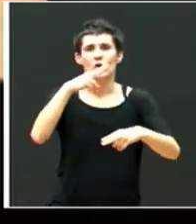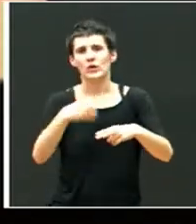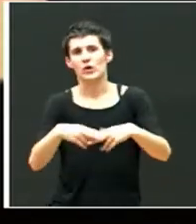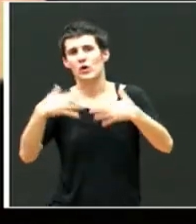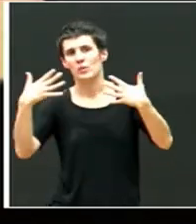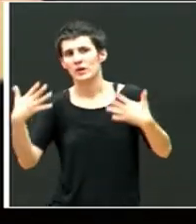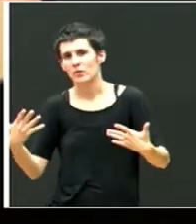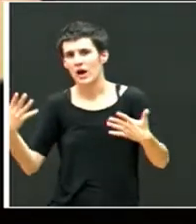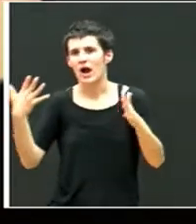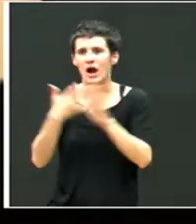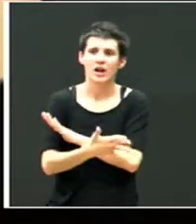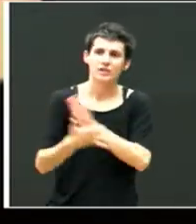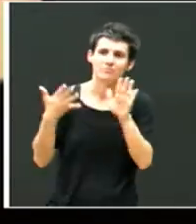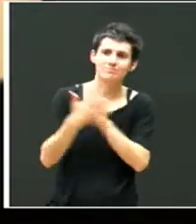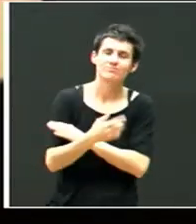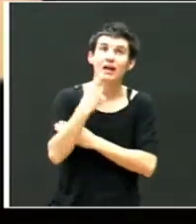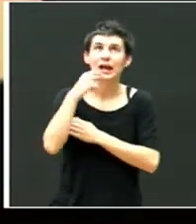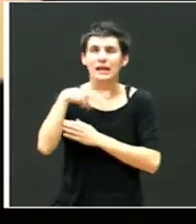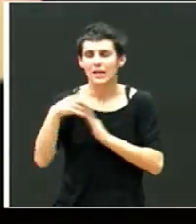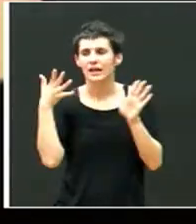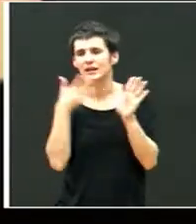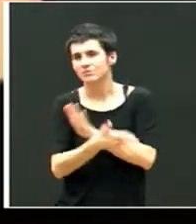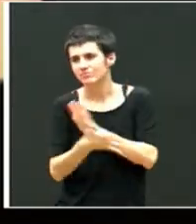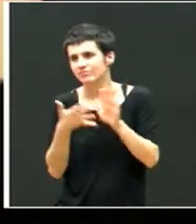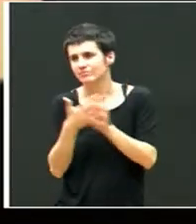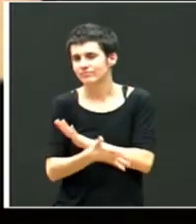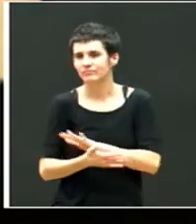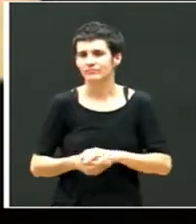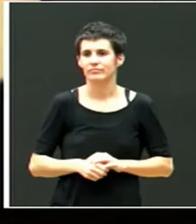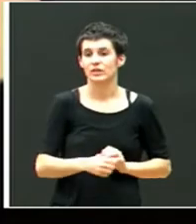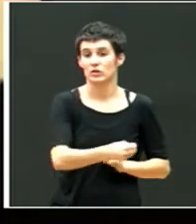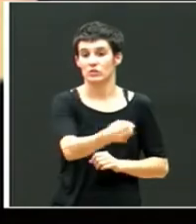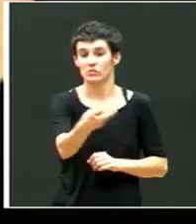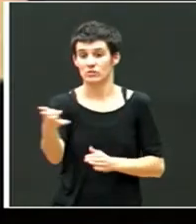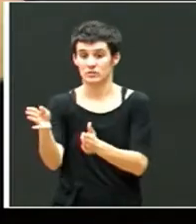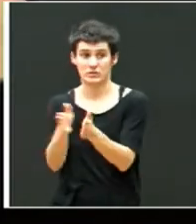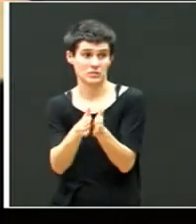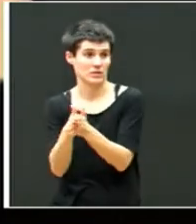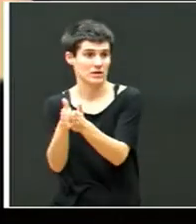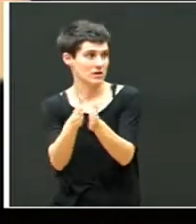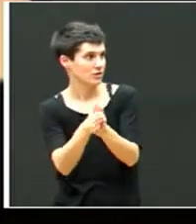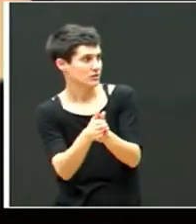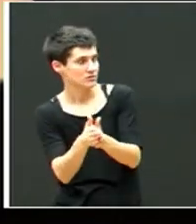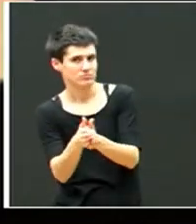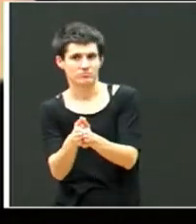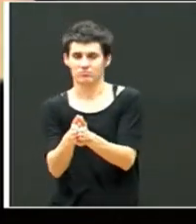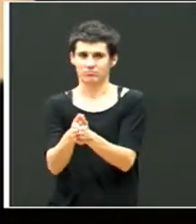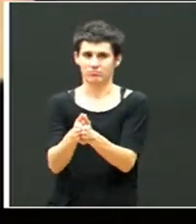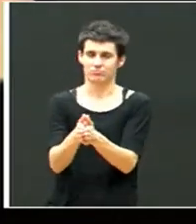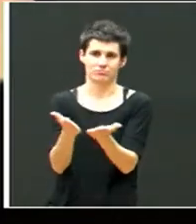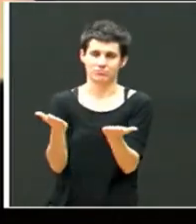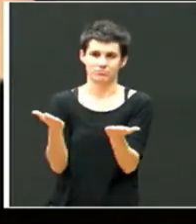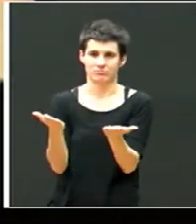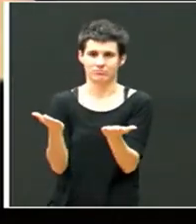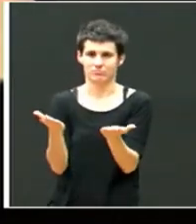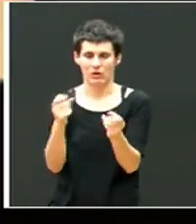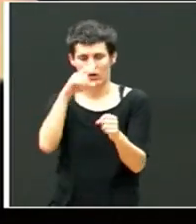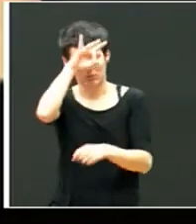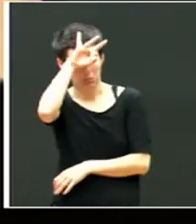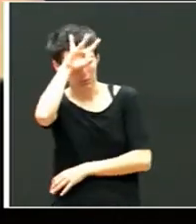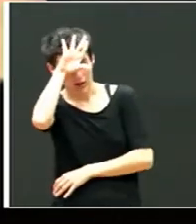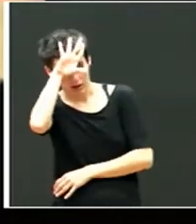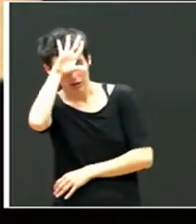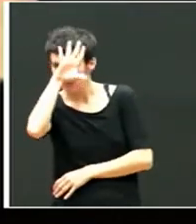nombres, quiénes eran, los demás compañeros y compañeras se quedaron, bueno, alucinados.